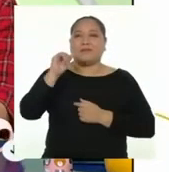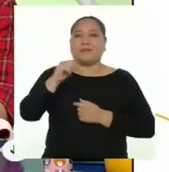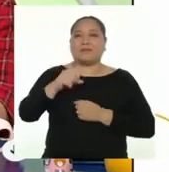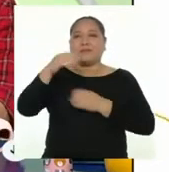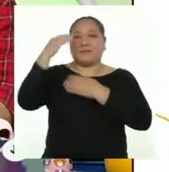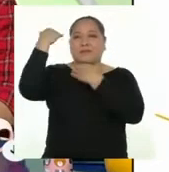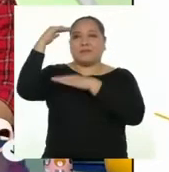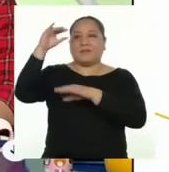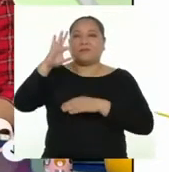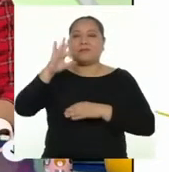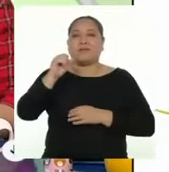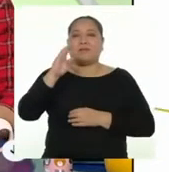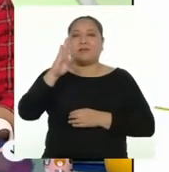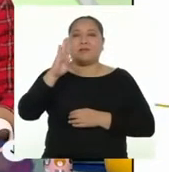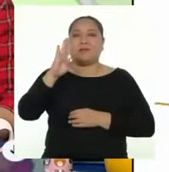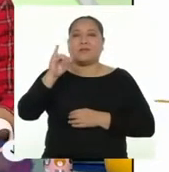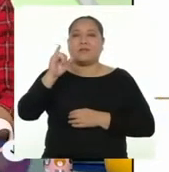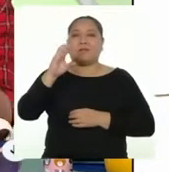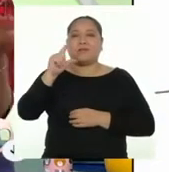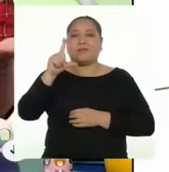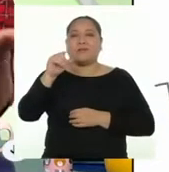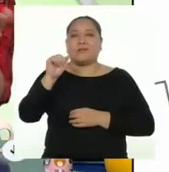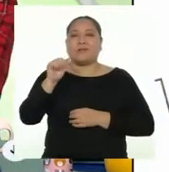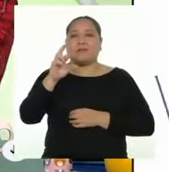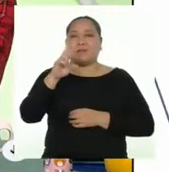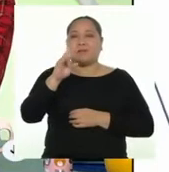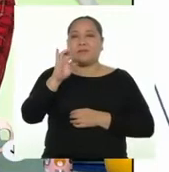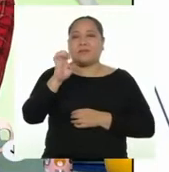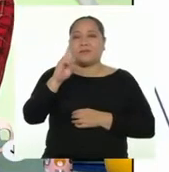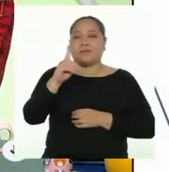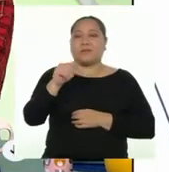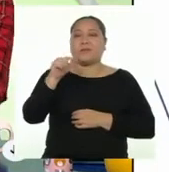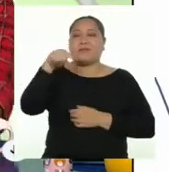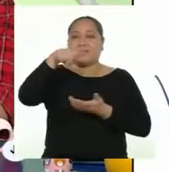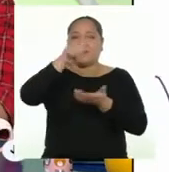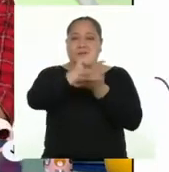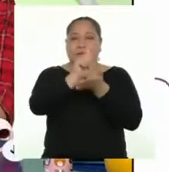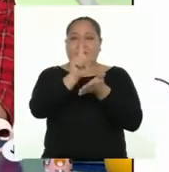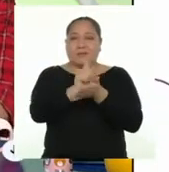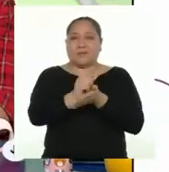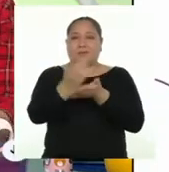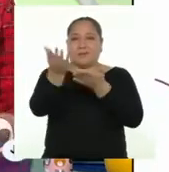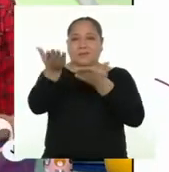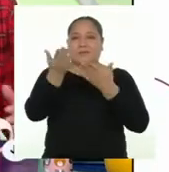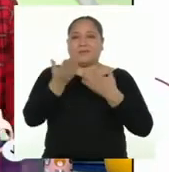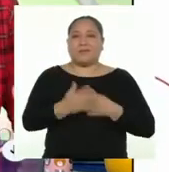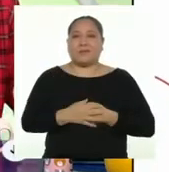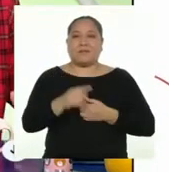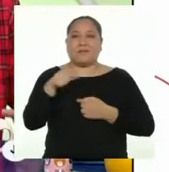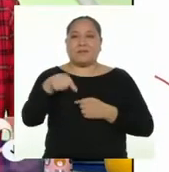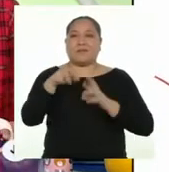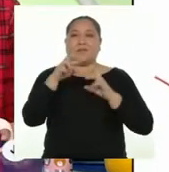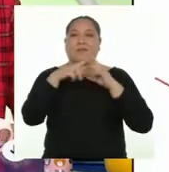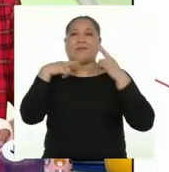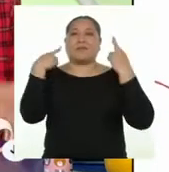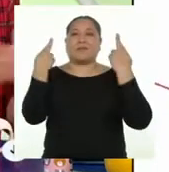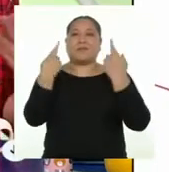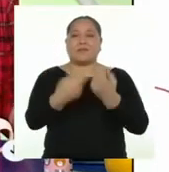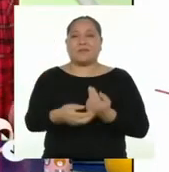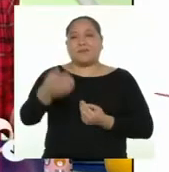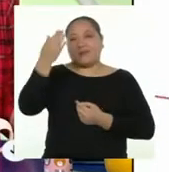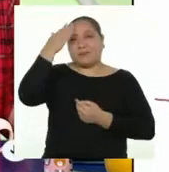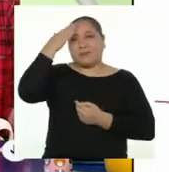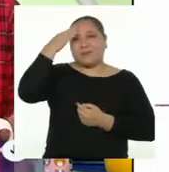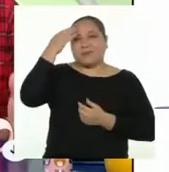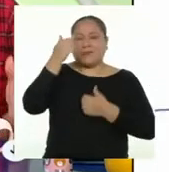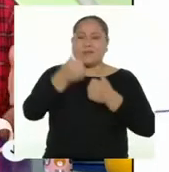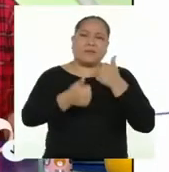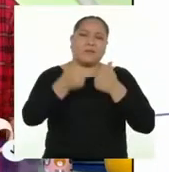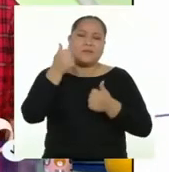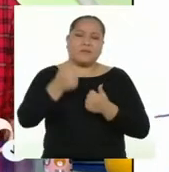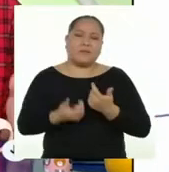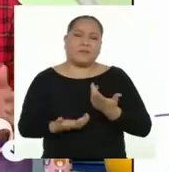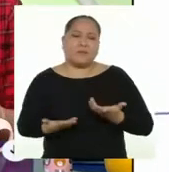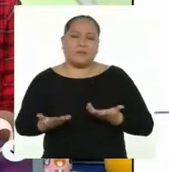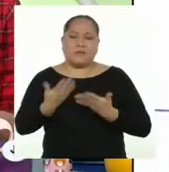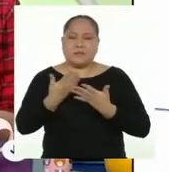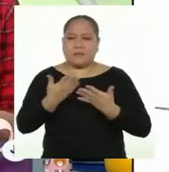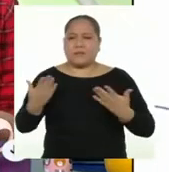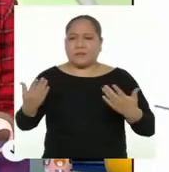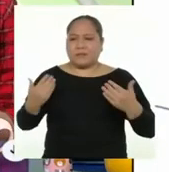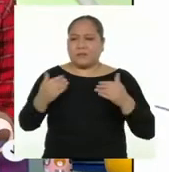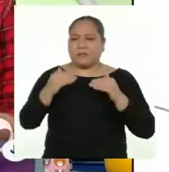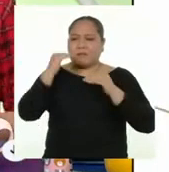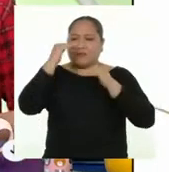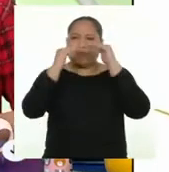de Piura, Fabiola y Redi de Lima. Bienvenidos y bienvenidos. Estamos reunidos para saber qué situaciones de trato